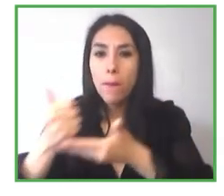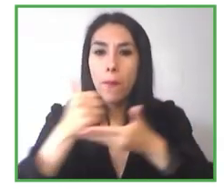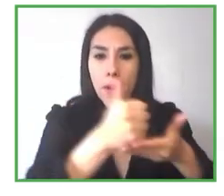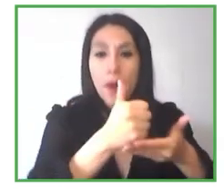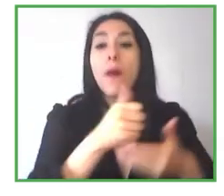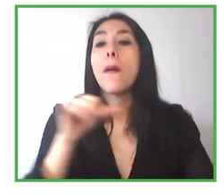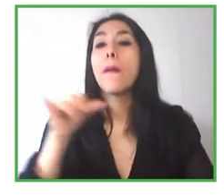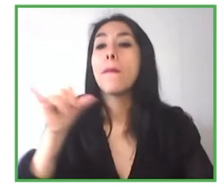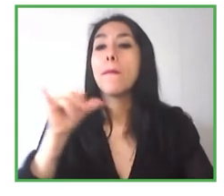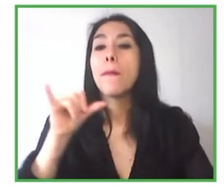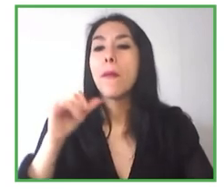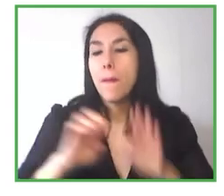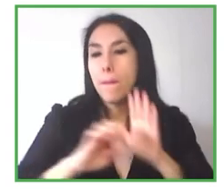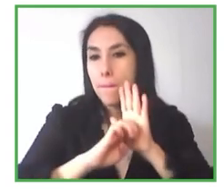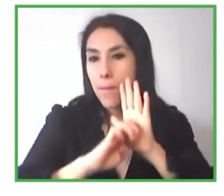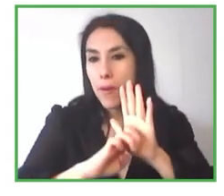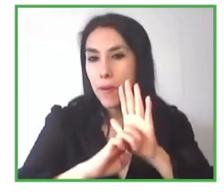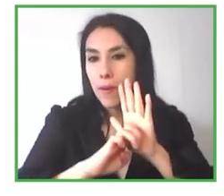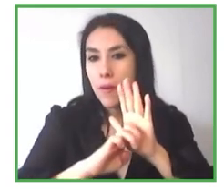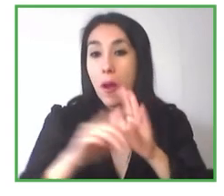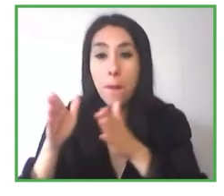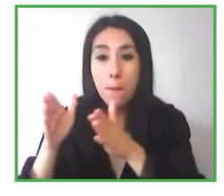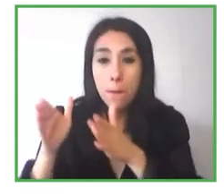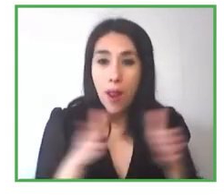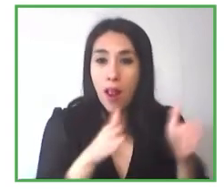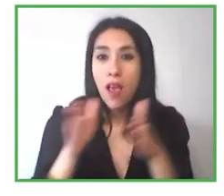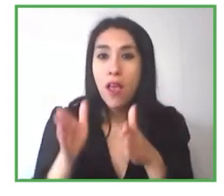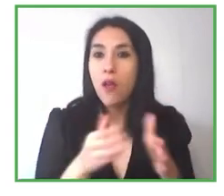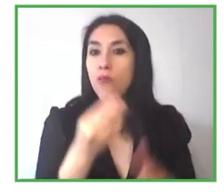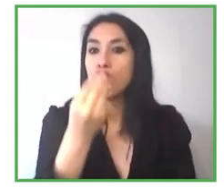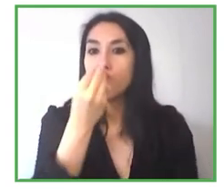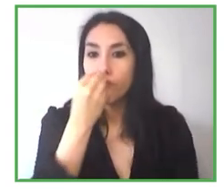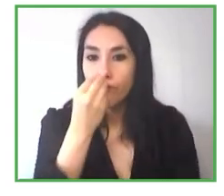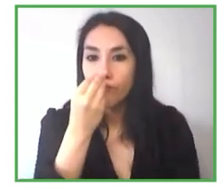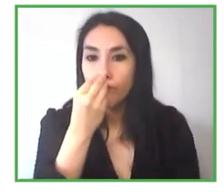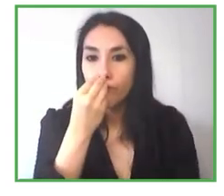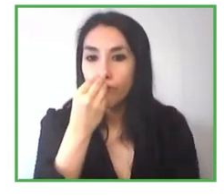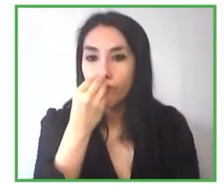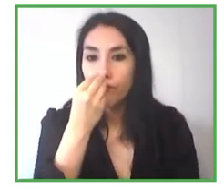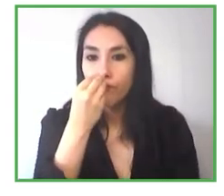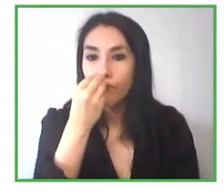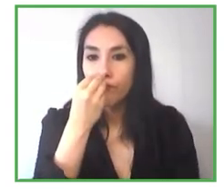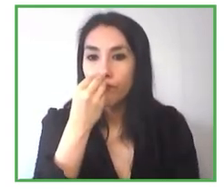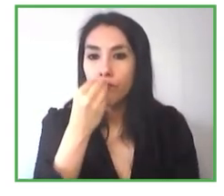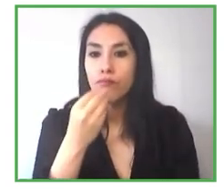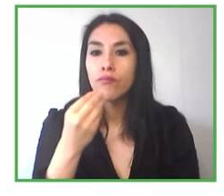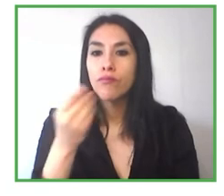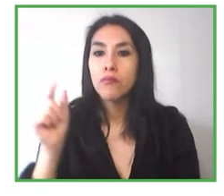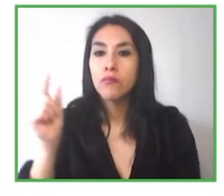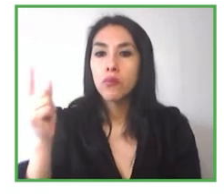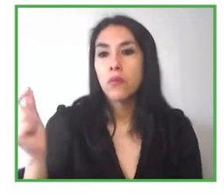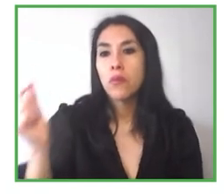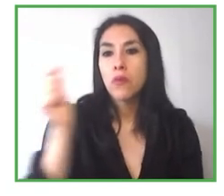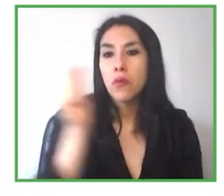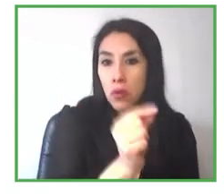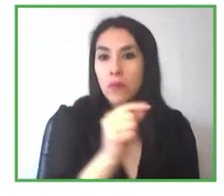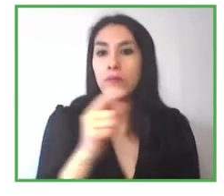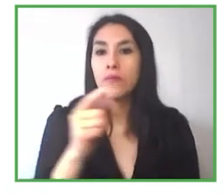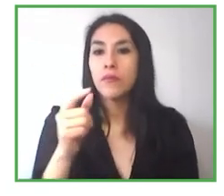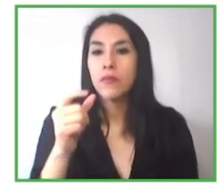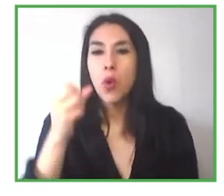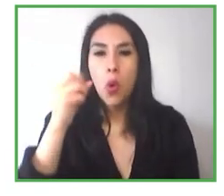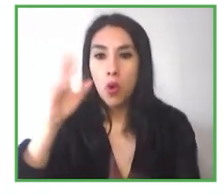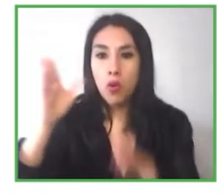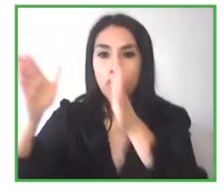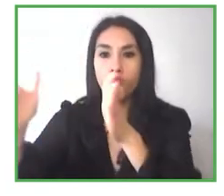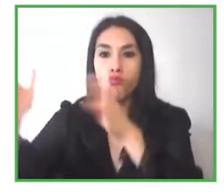donde corresponde o recibir instrucciones de cómo cocinar comidas en el